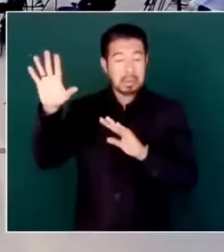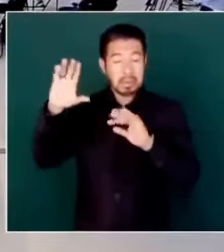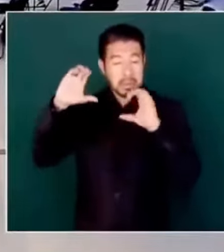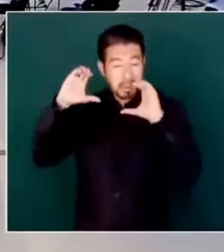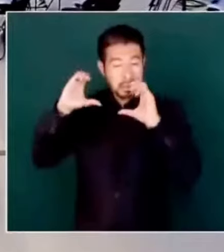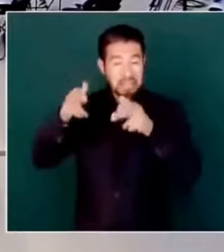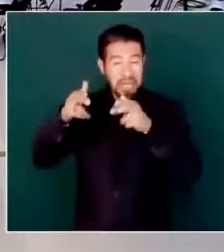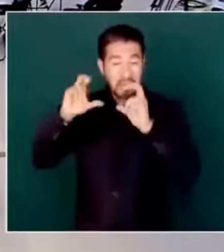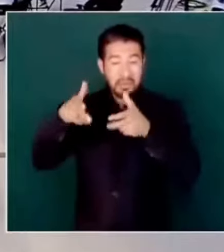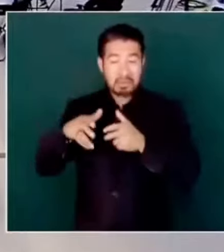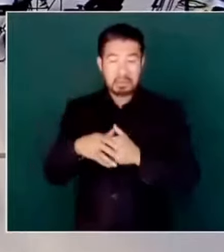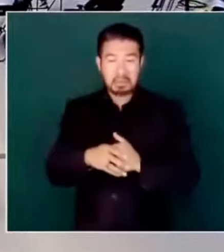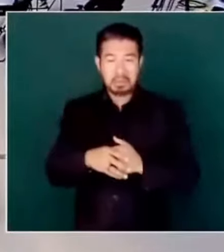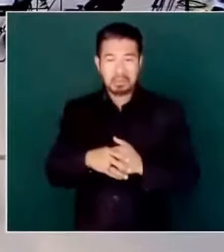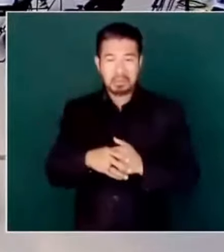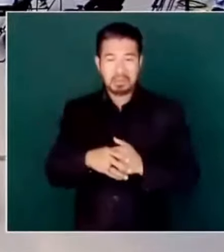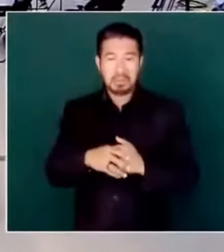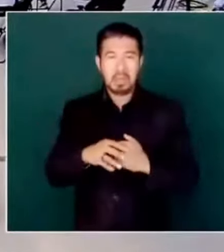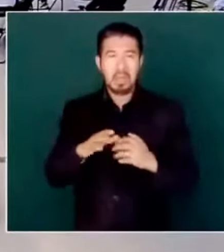no hay clasista.